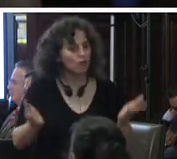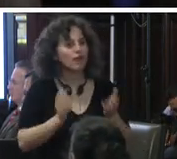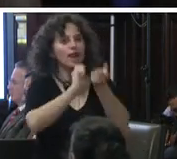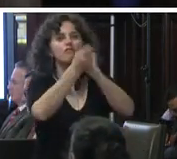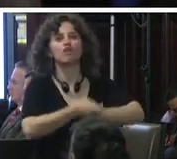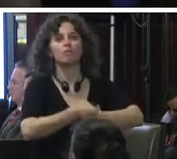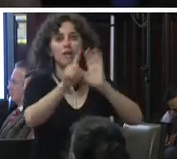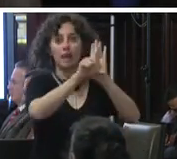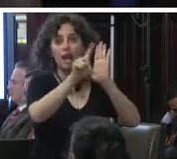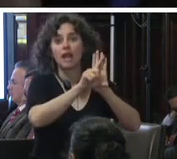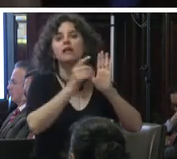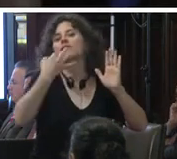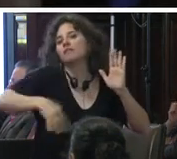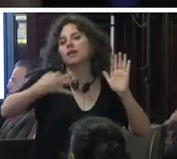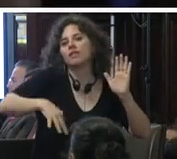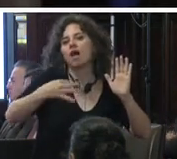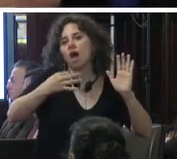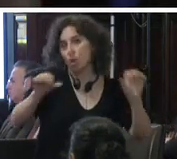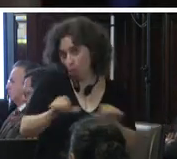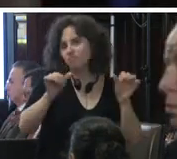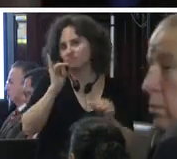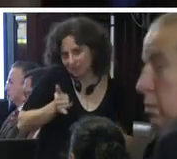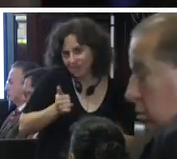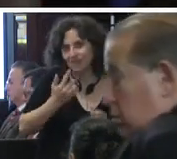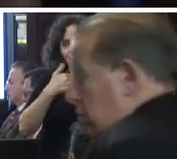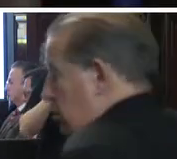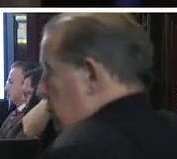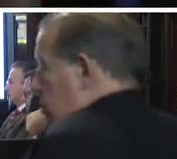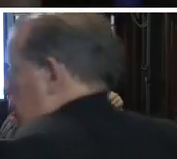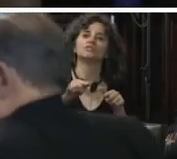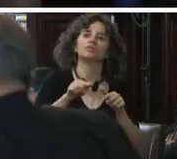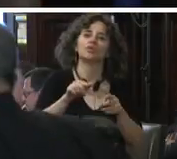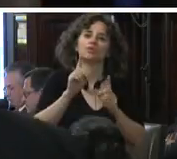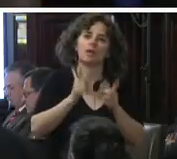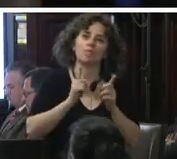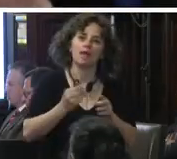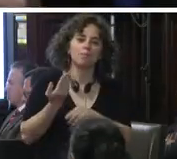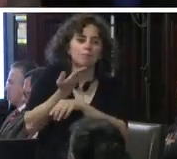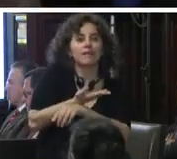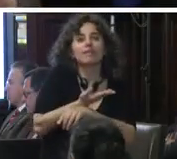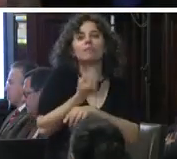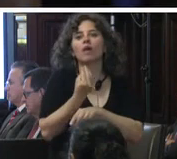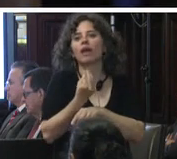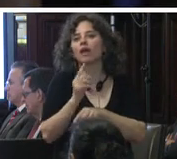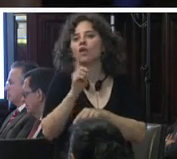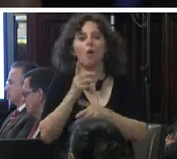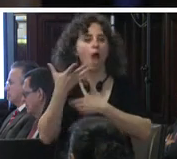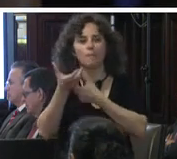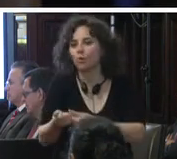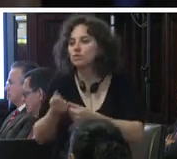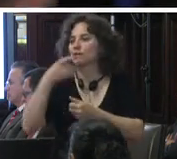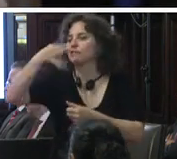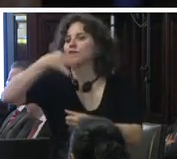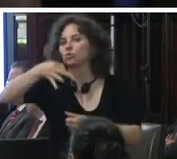legislativas es que efectivamente lo hacen que en ese sentido también les solicitamos que no apoyen